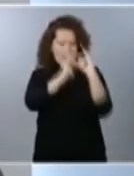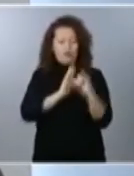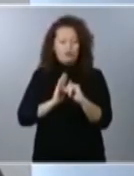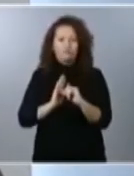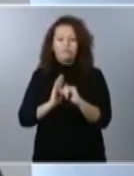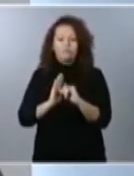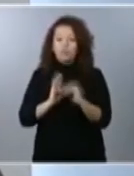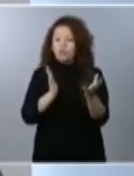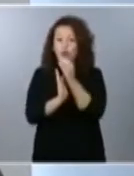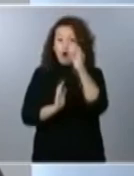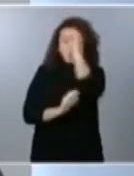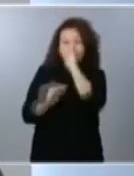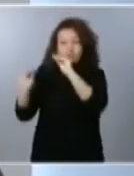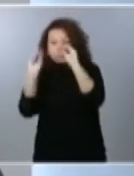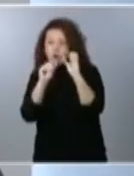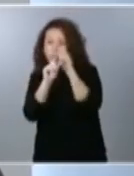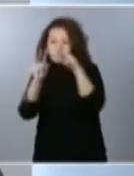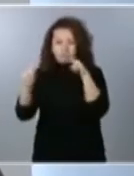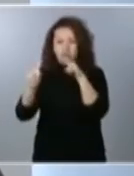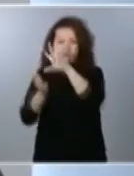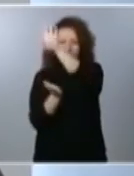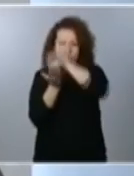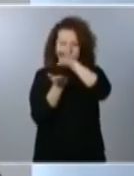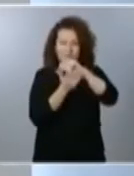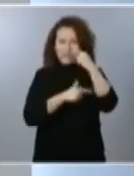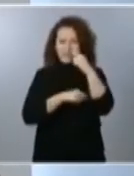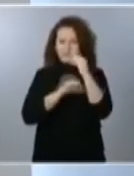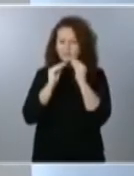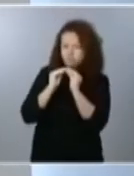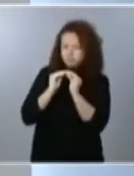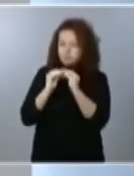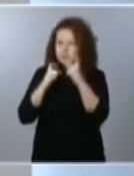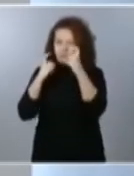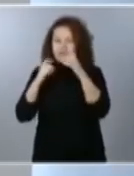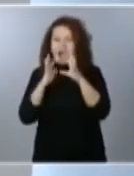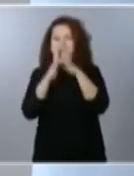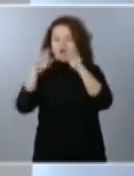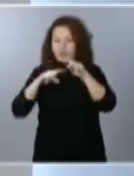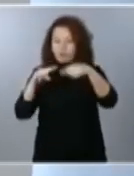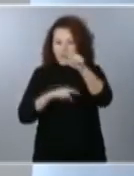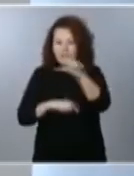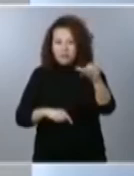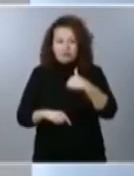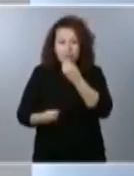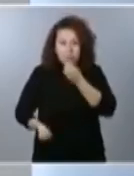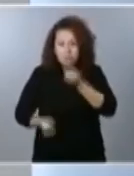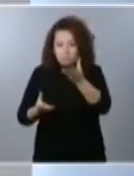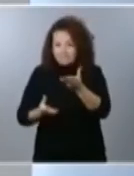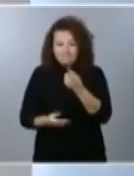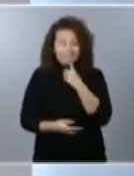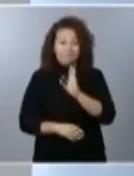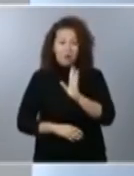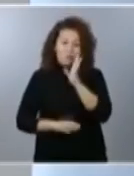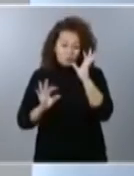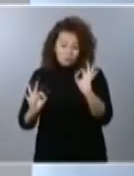y vamos a ver si llegamos al acuerdo la semana que viene. Yo no me voy a pronunciar sobre ningún aspecto en concreto porque justamente lo que queremos es llegar a